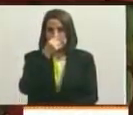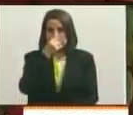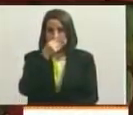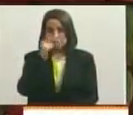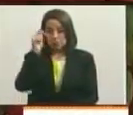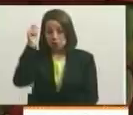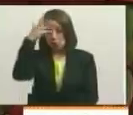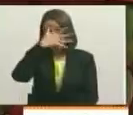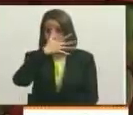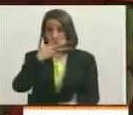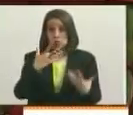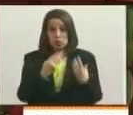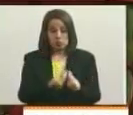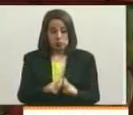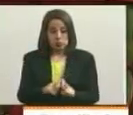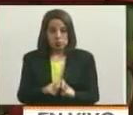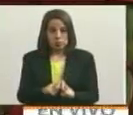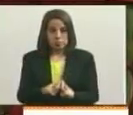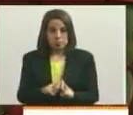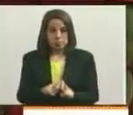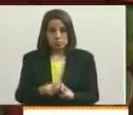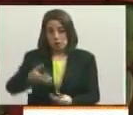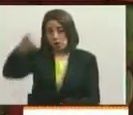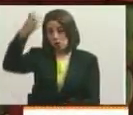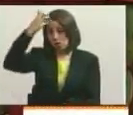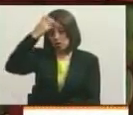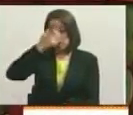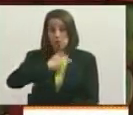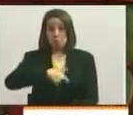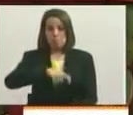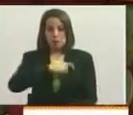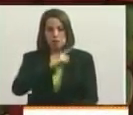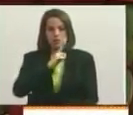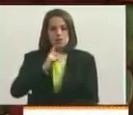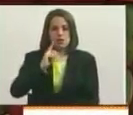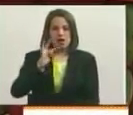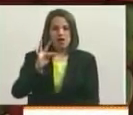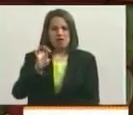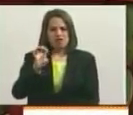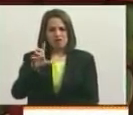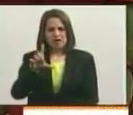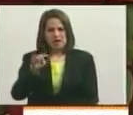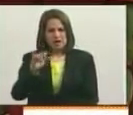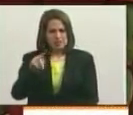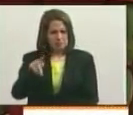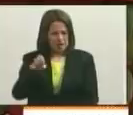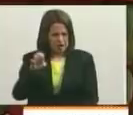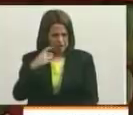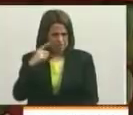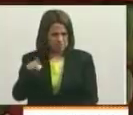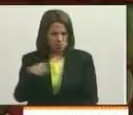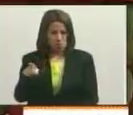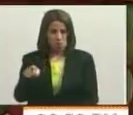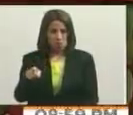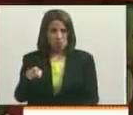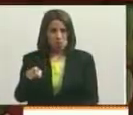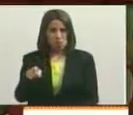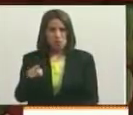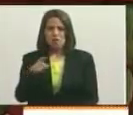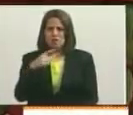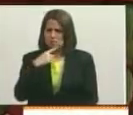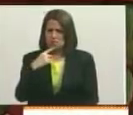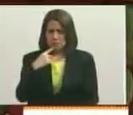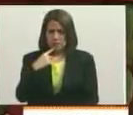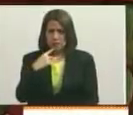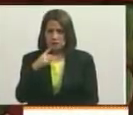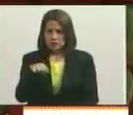con el rey de España, Felipe, ¿qué se llama? Felipe, el rey Felipe. Felipe, ¿qué se llama?